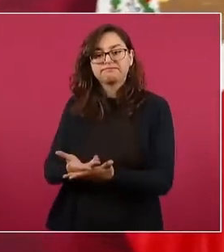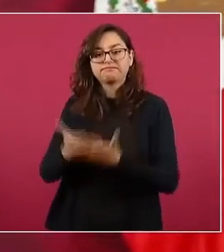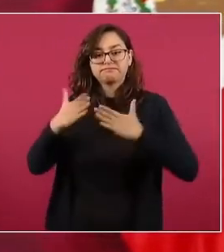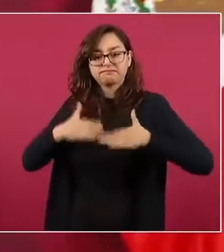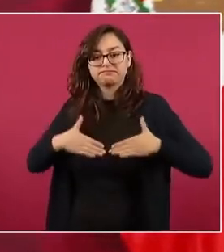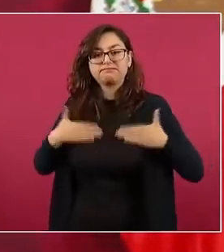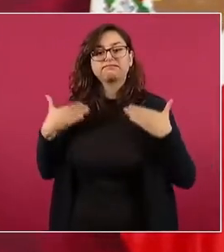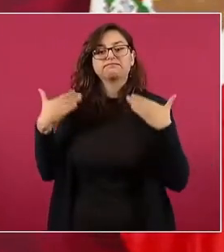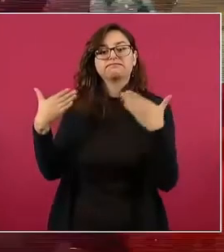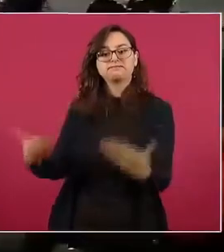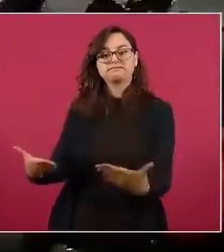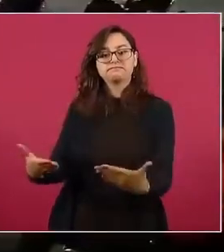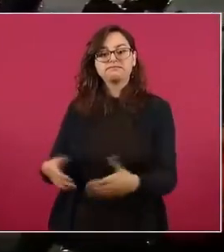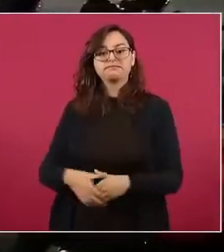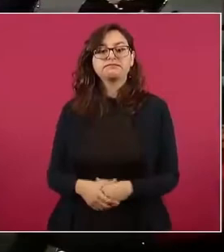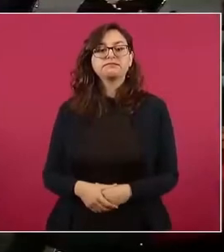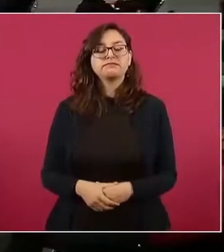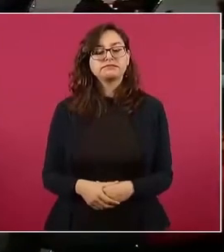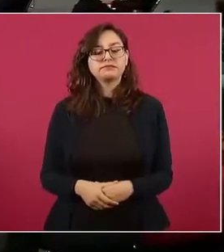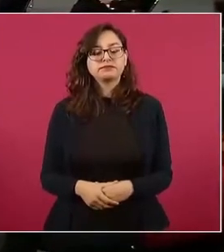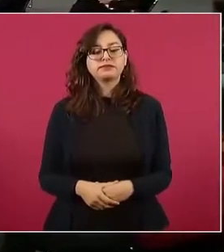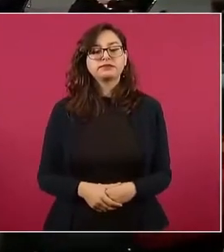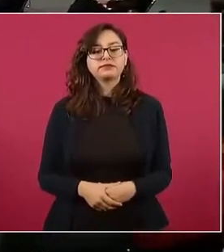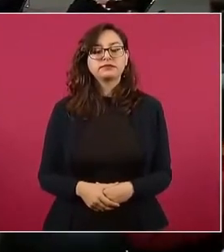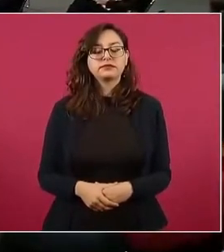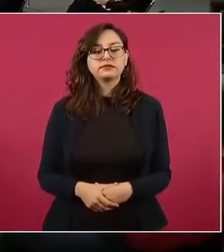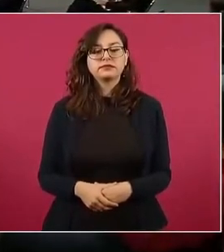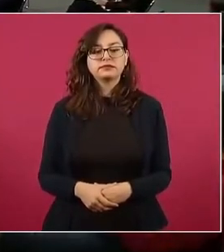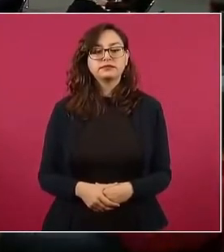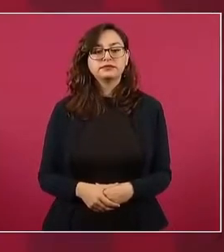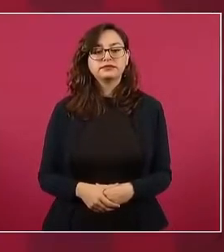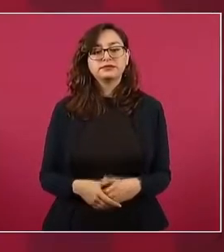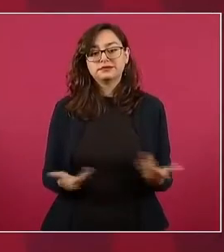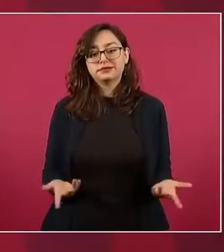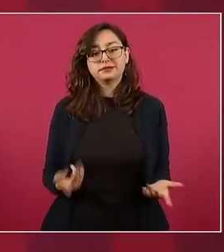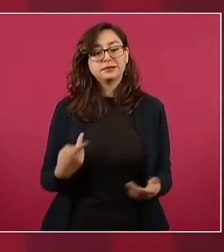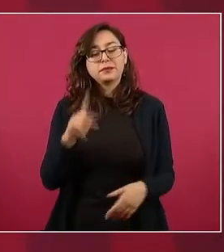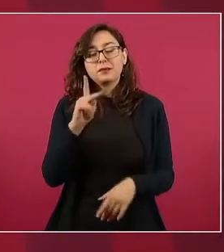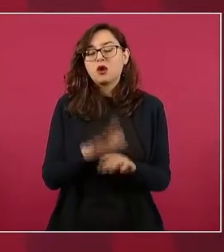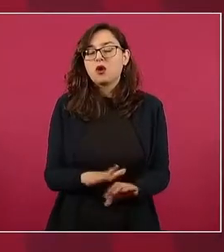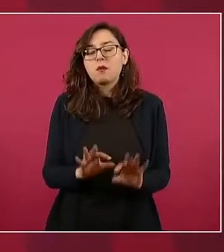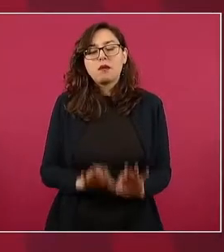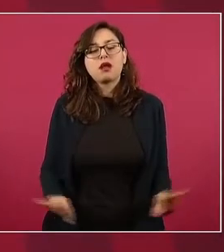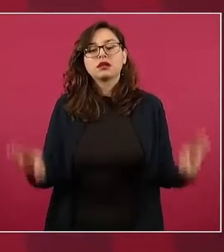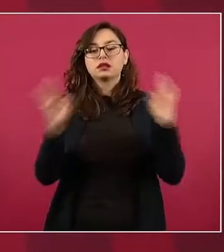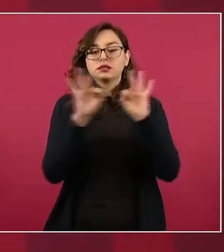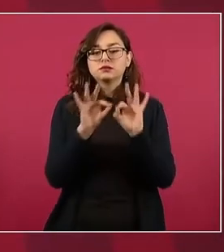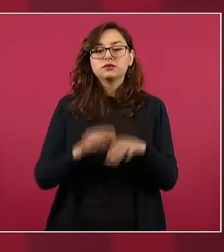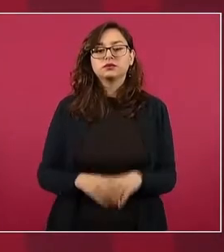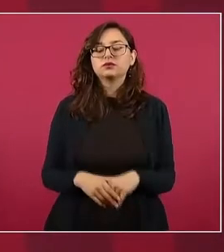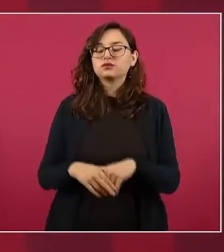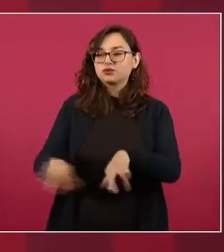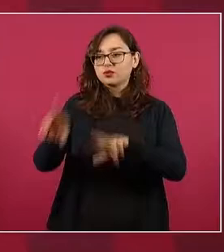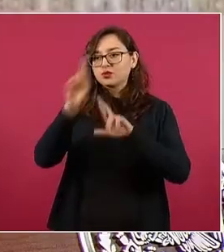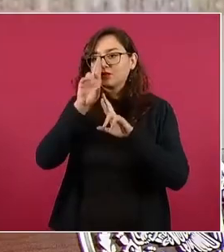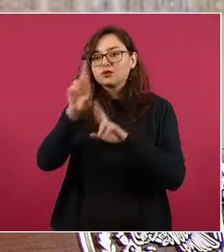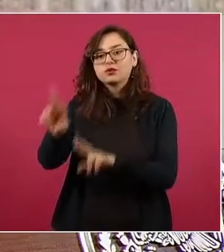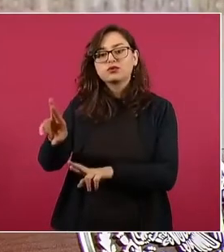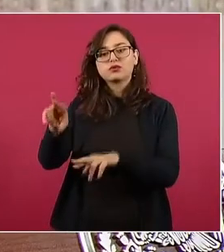confianza, y sobre todo respetarlo y voltearlo a ver,